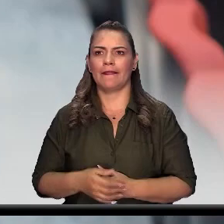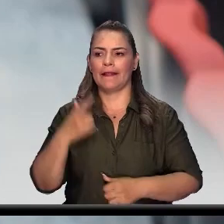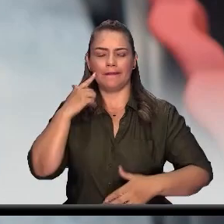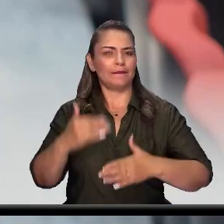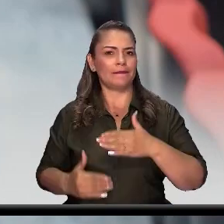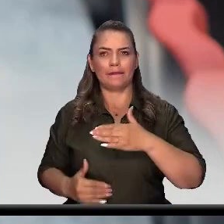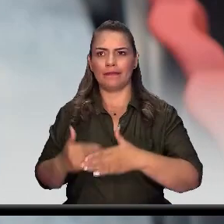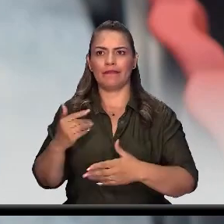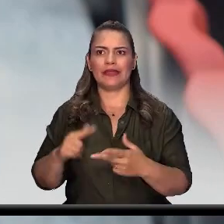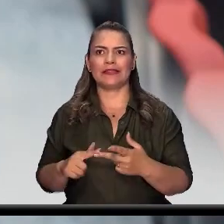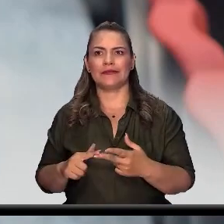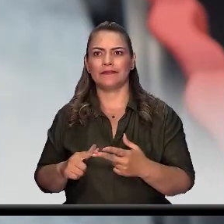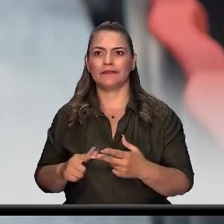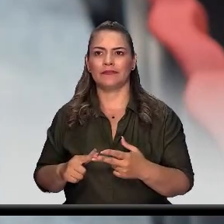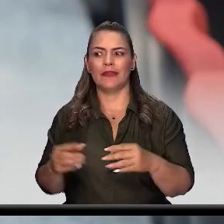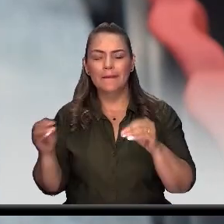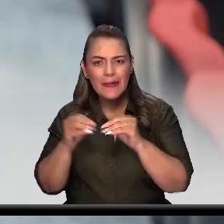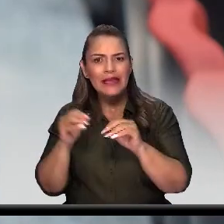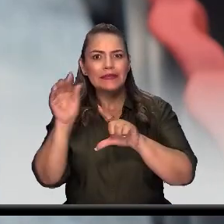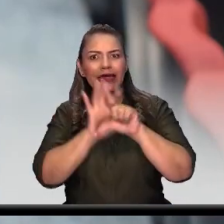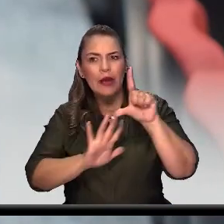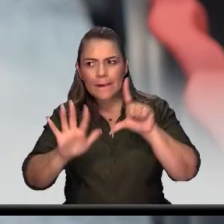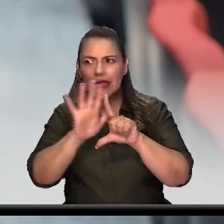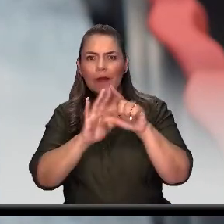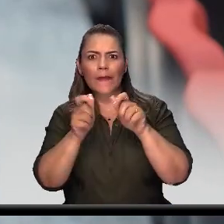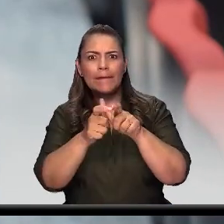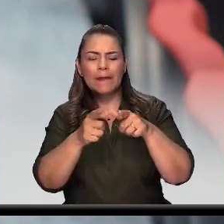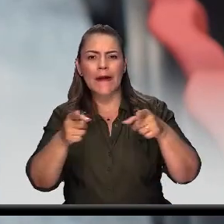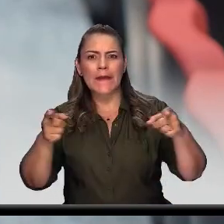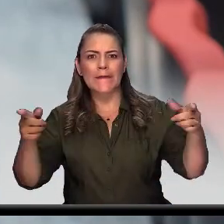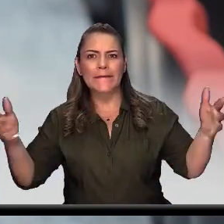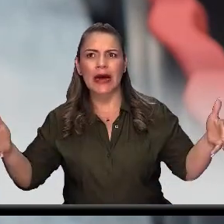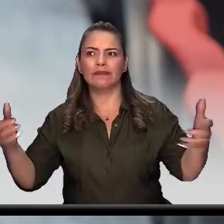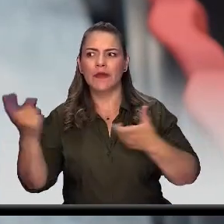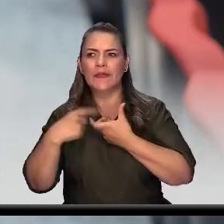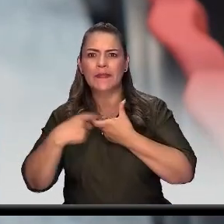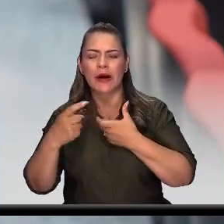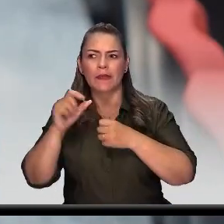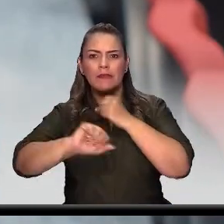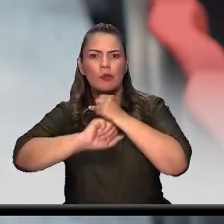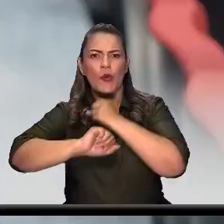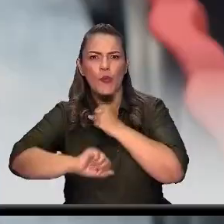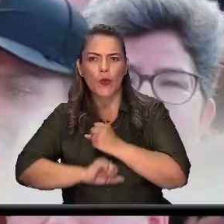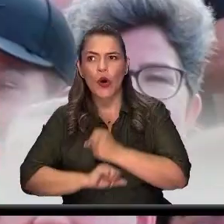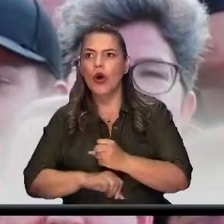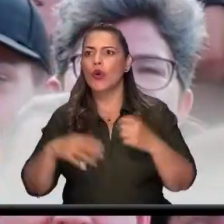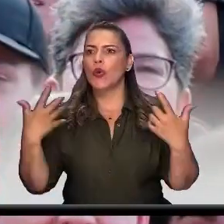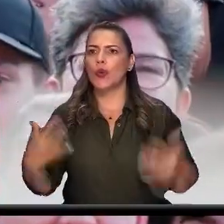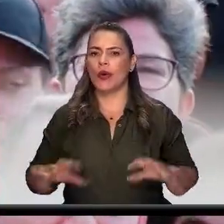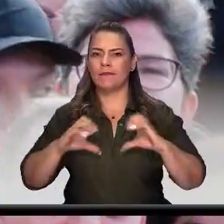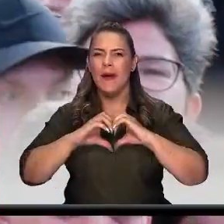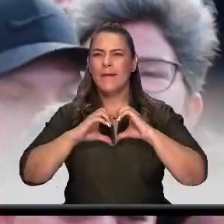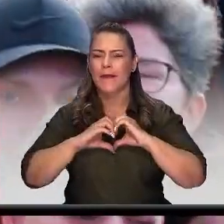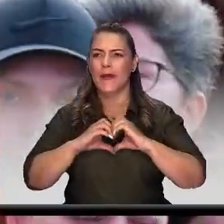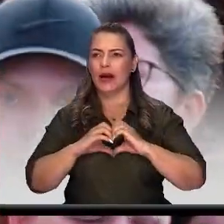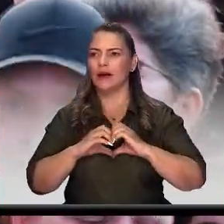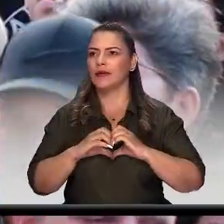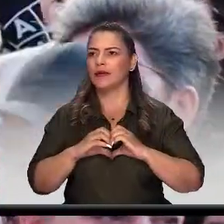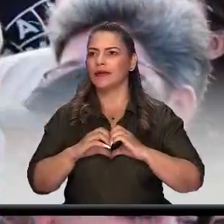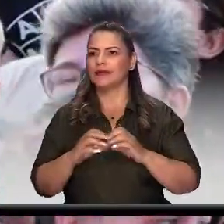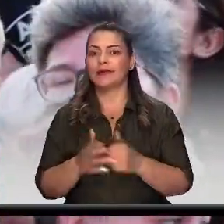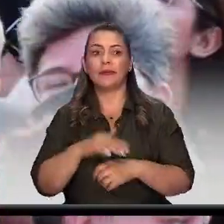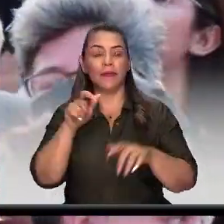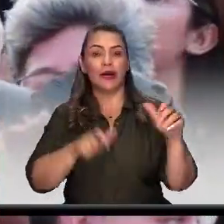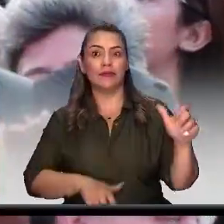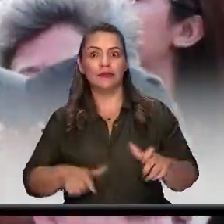subir más videos, más videos y la gente me apoyaba demasiado tanto que hasta el son de hoy la gente que